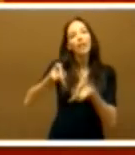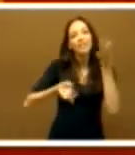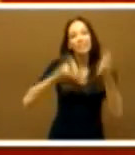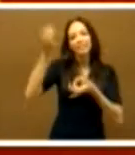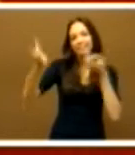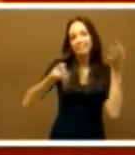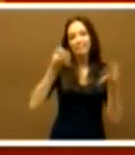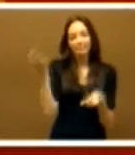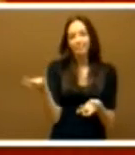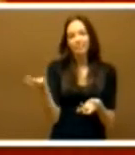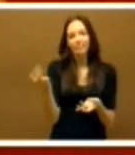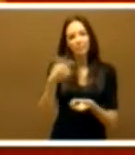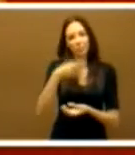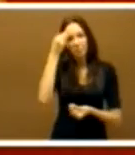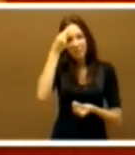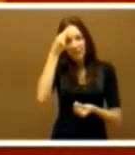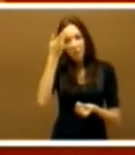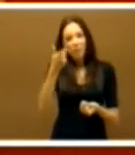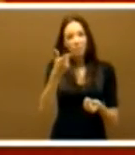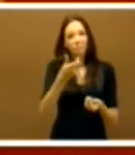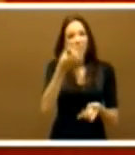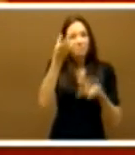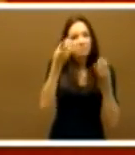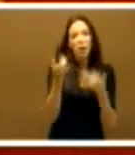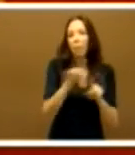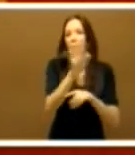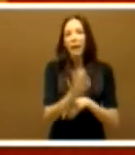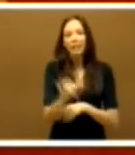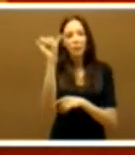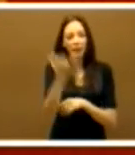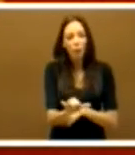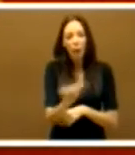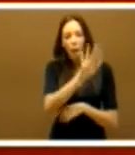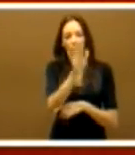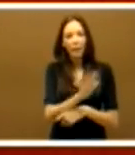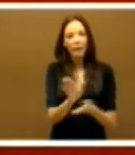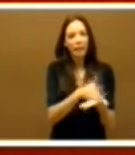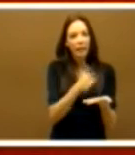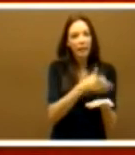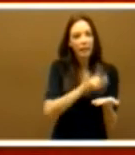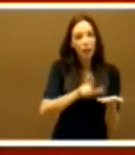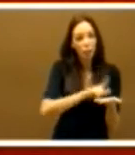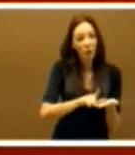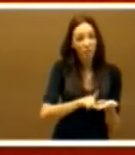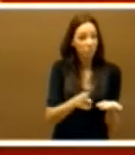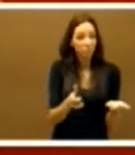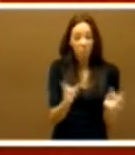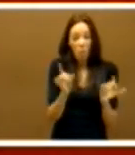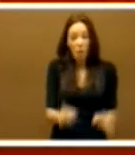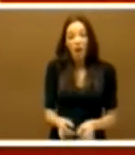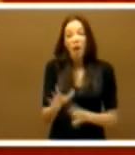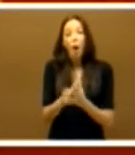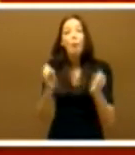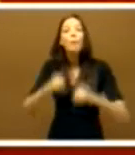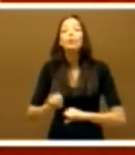producido más literatura, más metros de película que algo que no existe, lo de los ovnis. Pues el pacto que ustedes se presentan a presentar y ver es